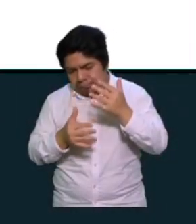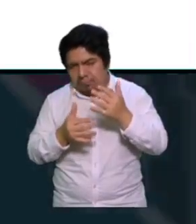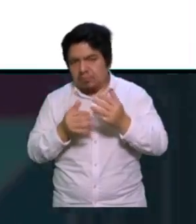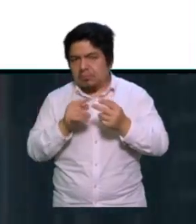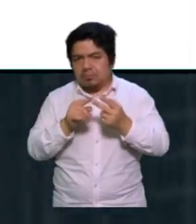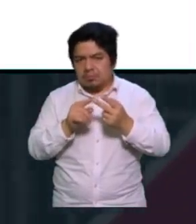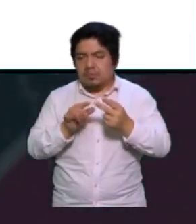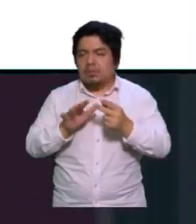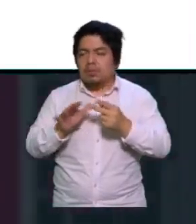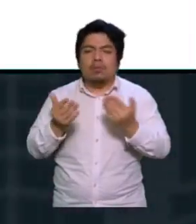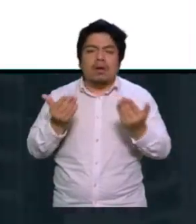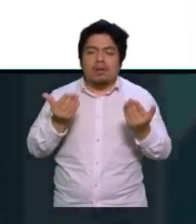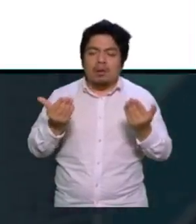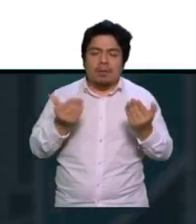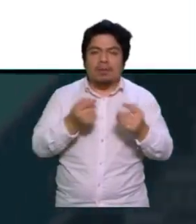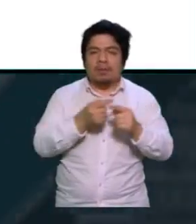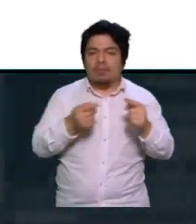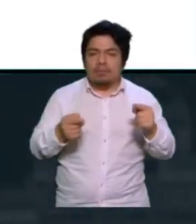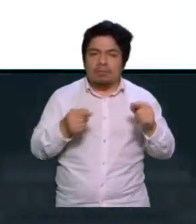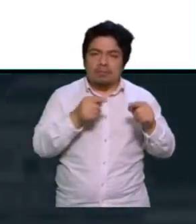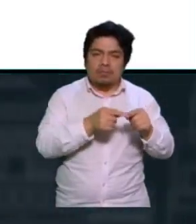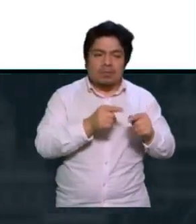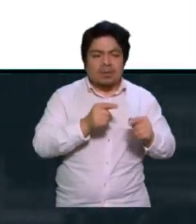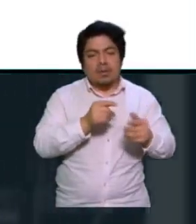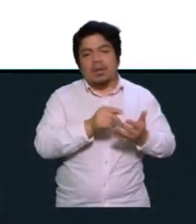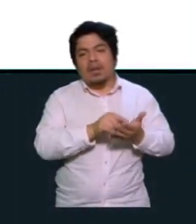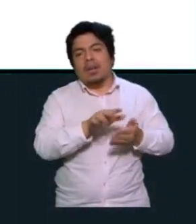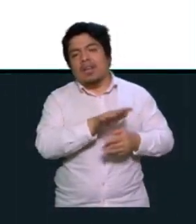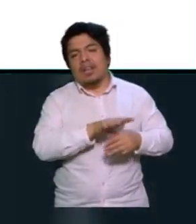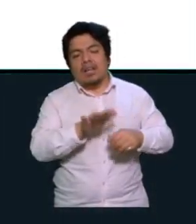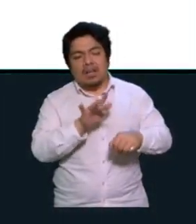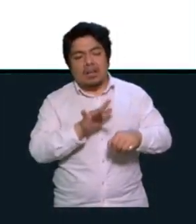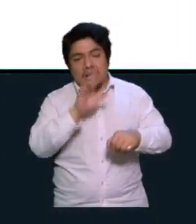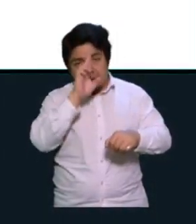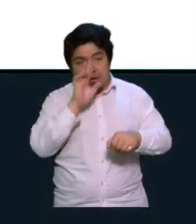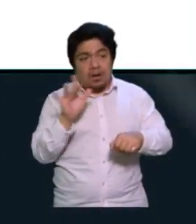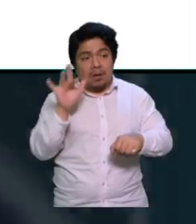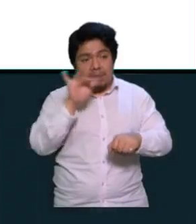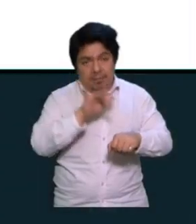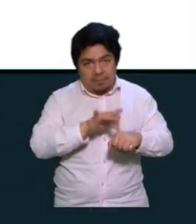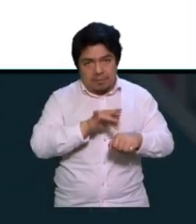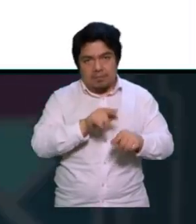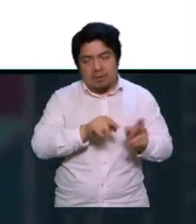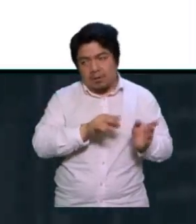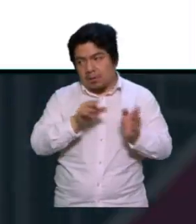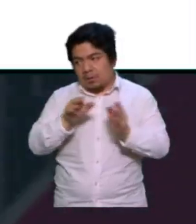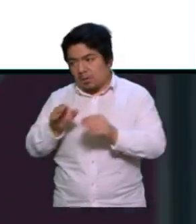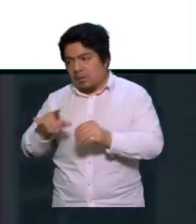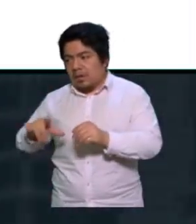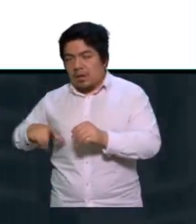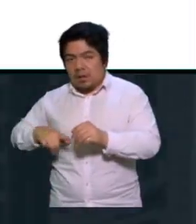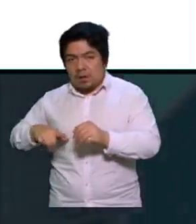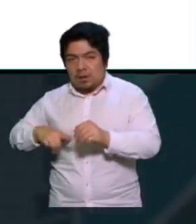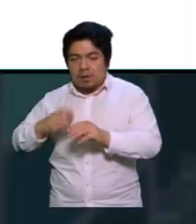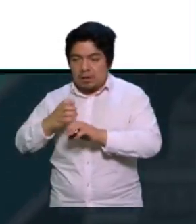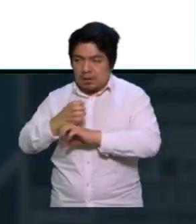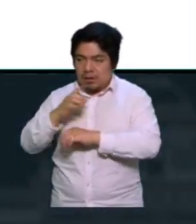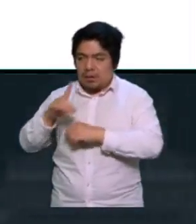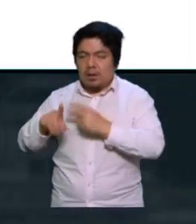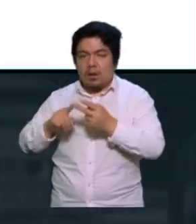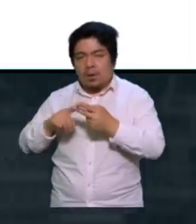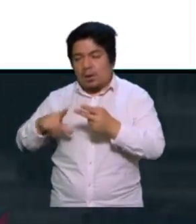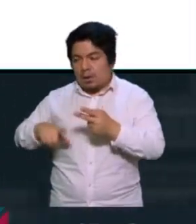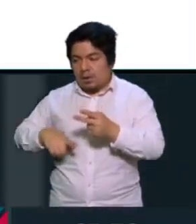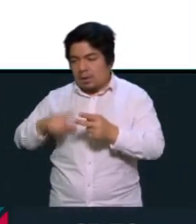preguntar, bueno, ¿cuál es la diferencia entre una declaratoria de área protegida a que, digamos, el gobierno estatal o el gobierno federal